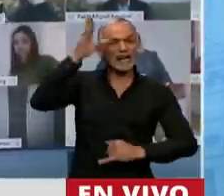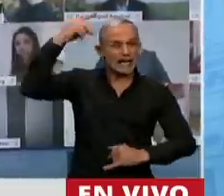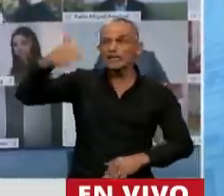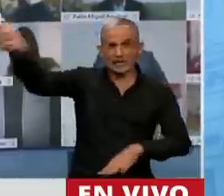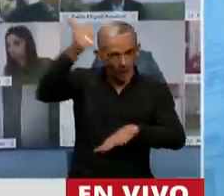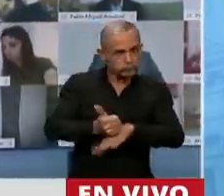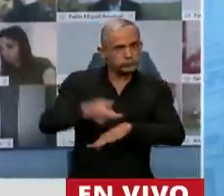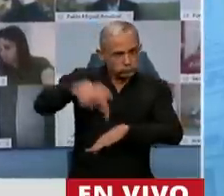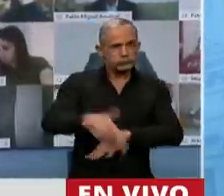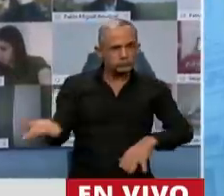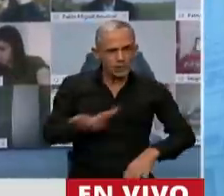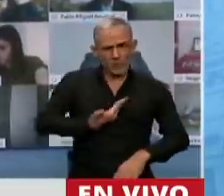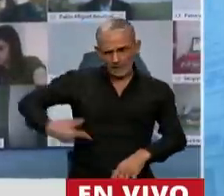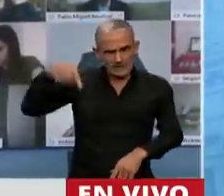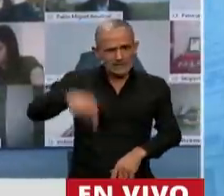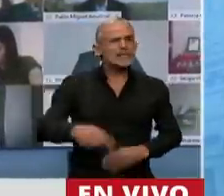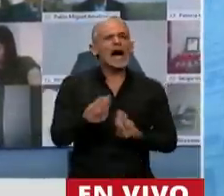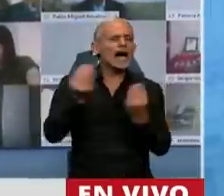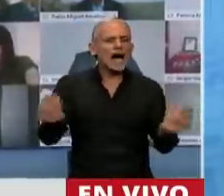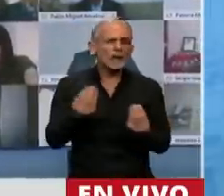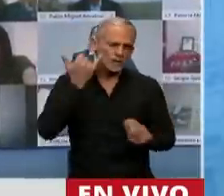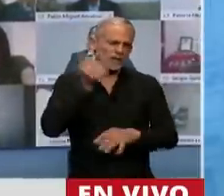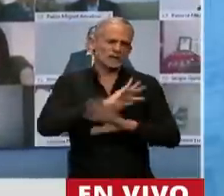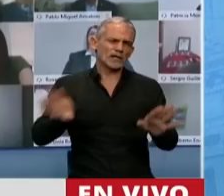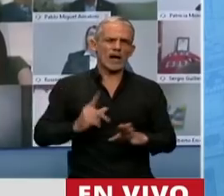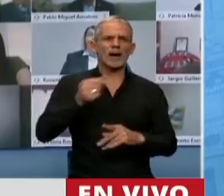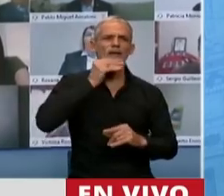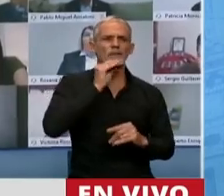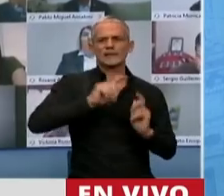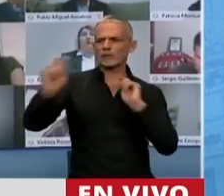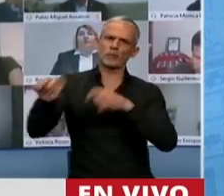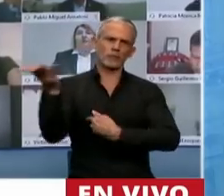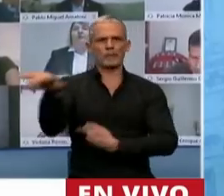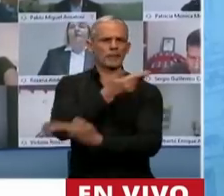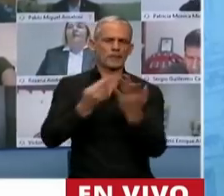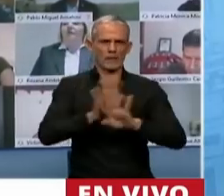ella y presida ella acá, así nos evitamos los intermediarios. Gracias.